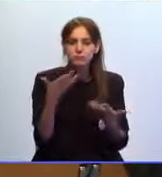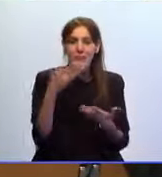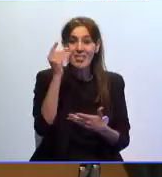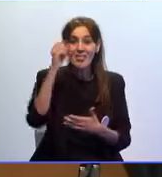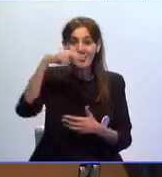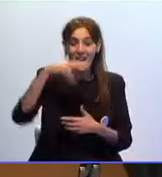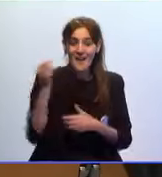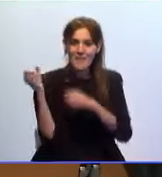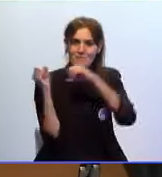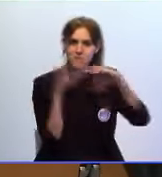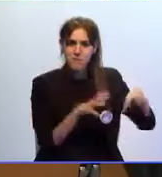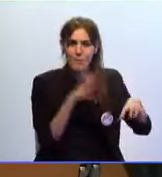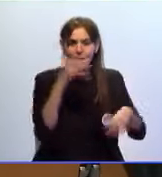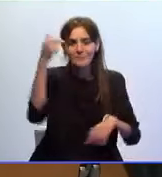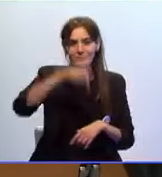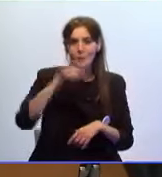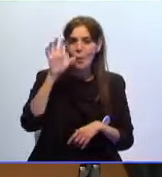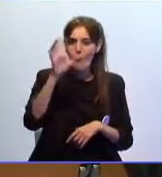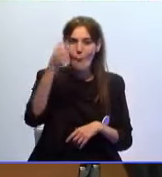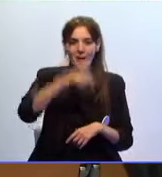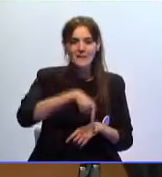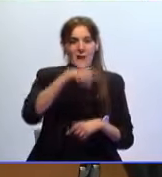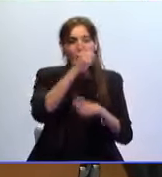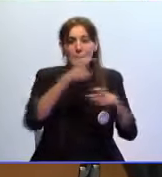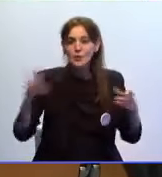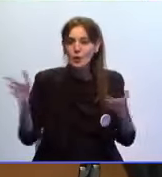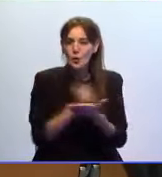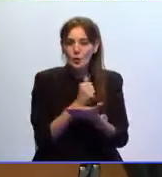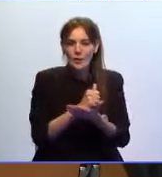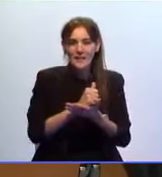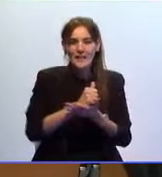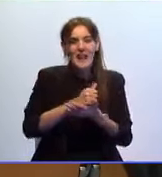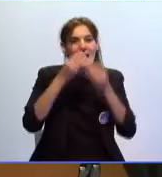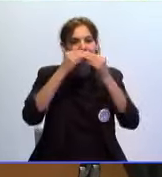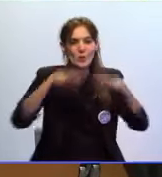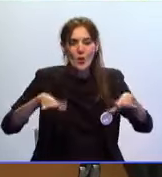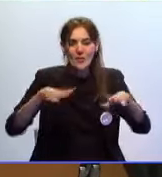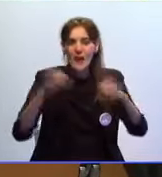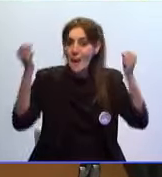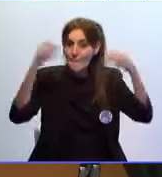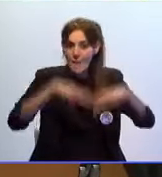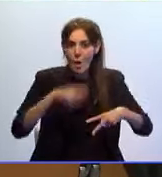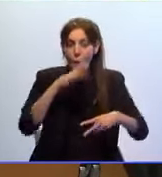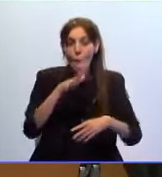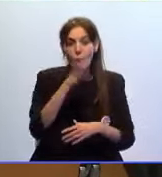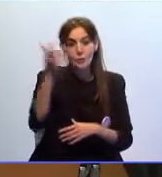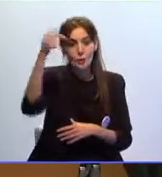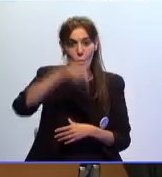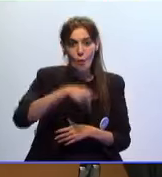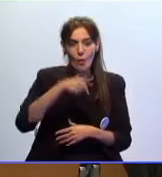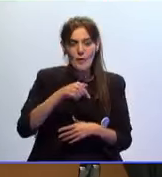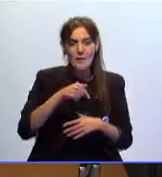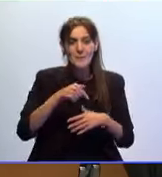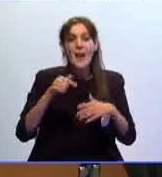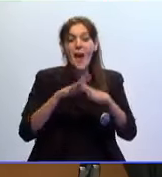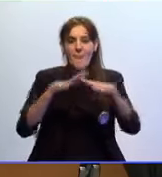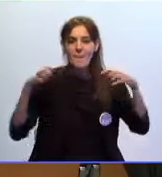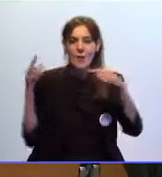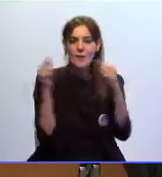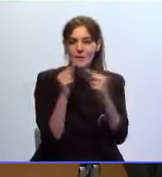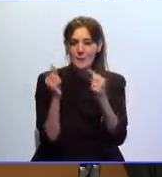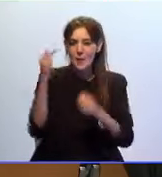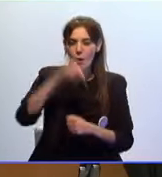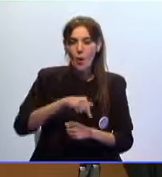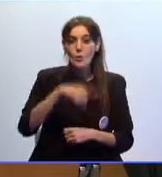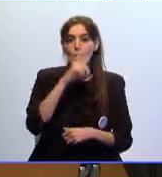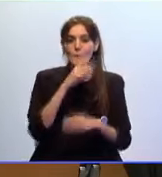dana a su paso por nuestro país. Para muchos, la mayor de la historia. Por tal motivo, el Pleno de la Asamblea ha guardado